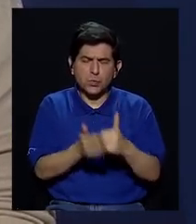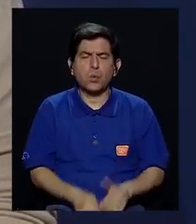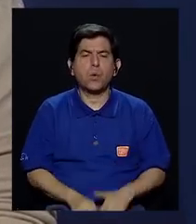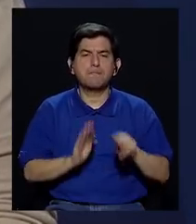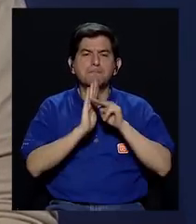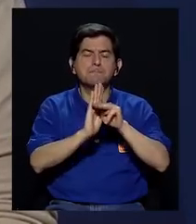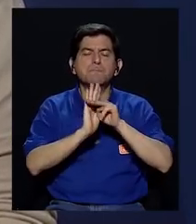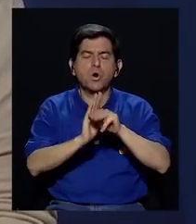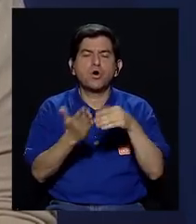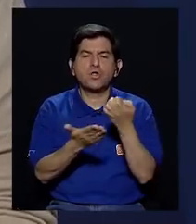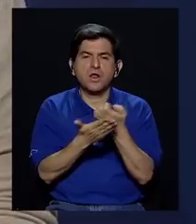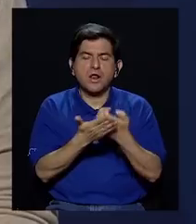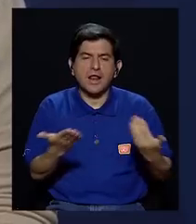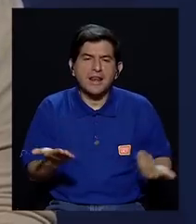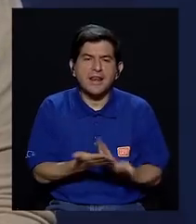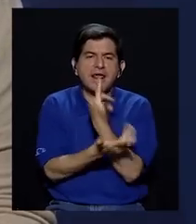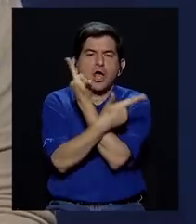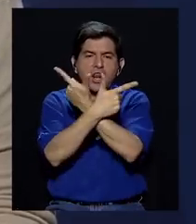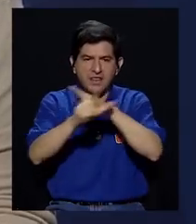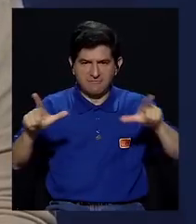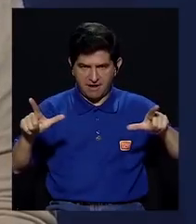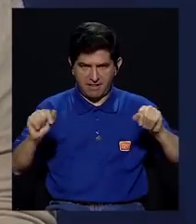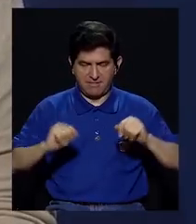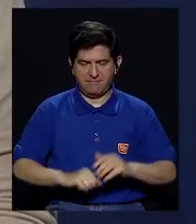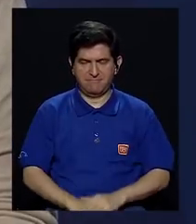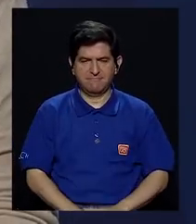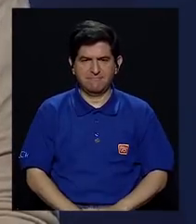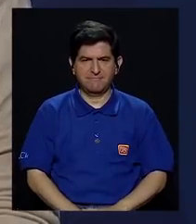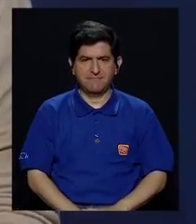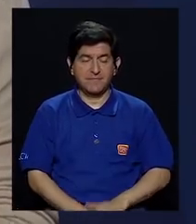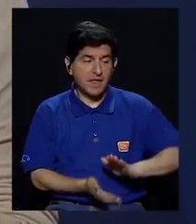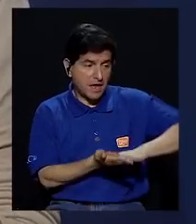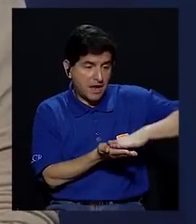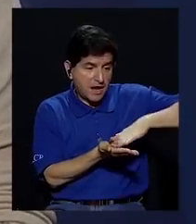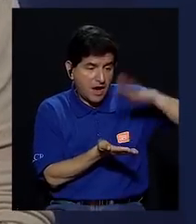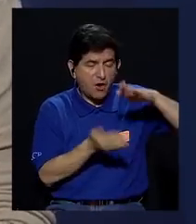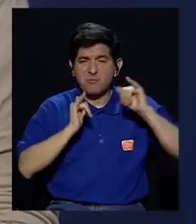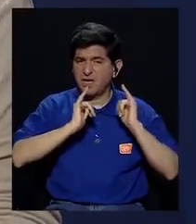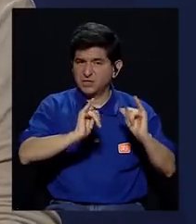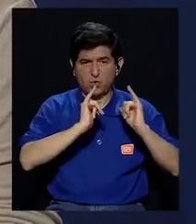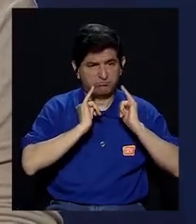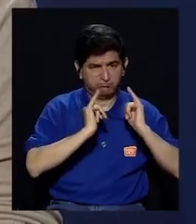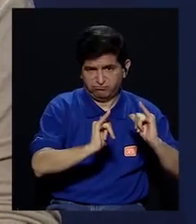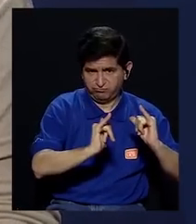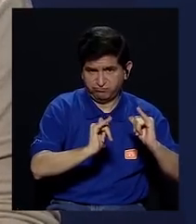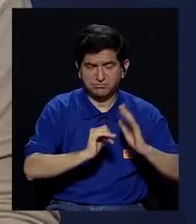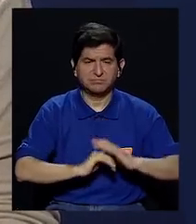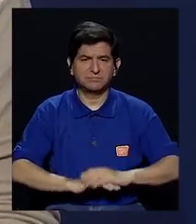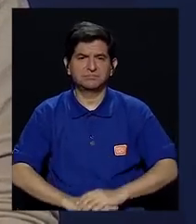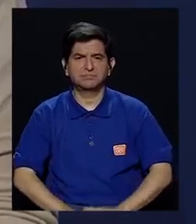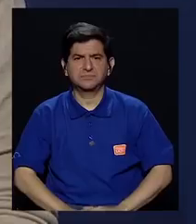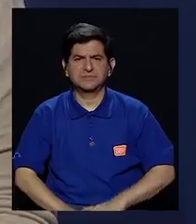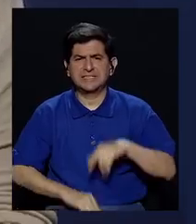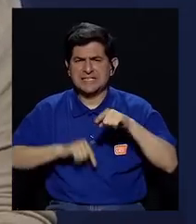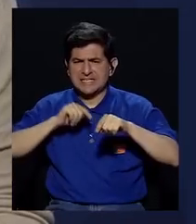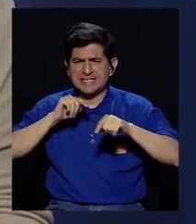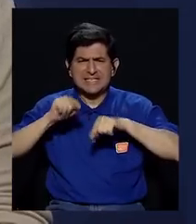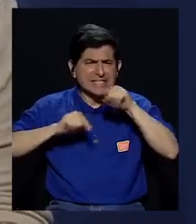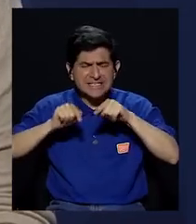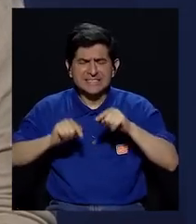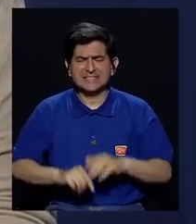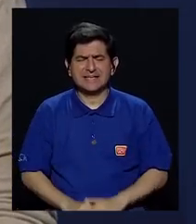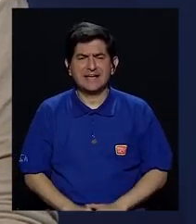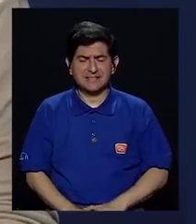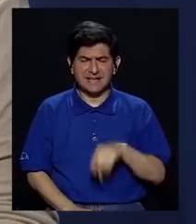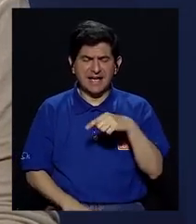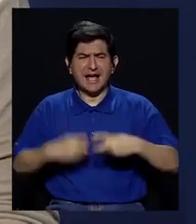el modelo económico neoliberal. El aumento de la desigualdad, la crisis de